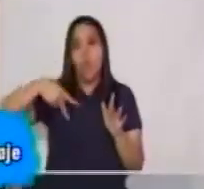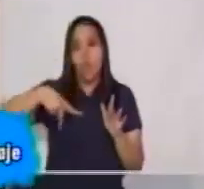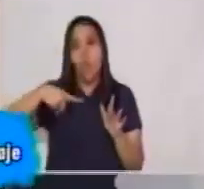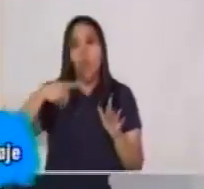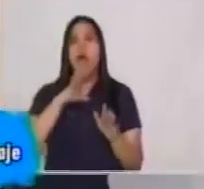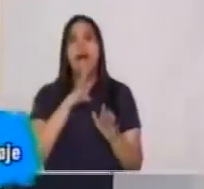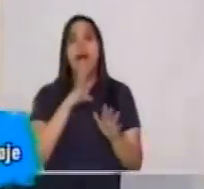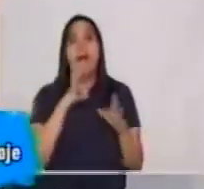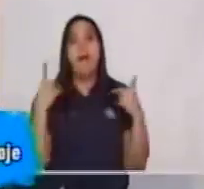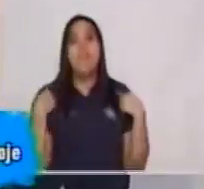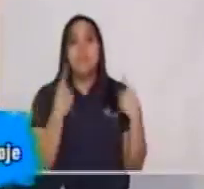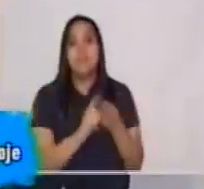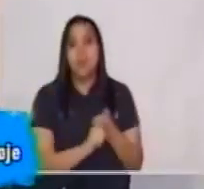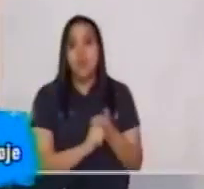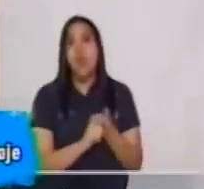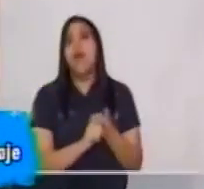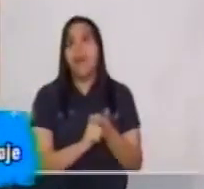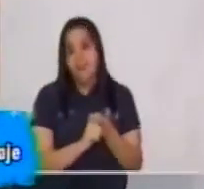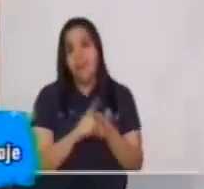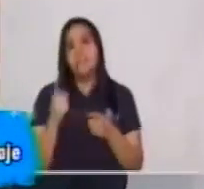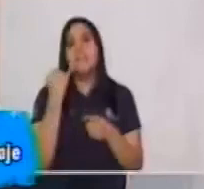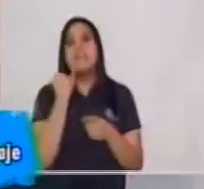es el idioma español.